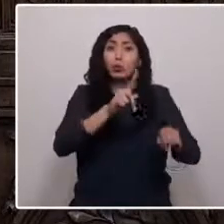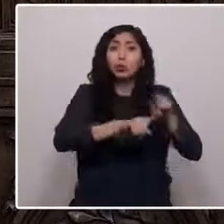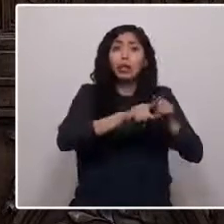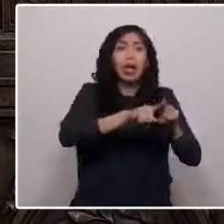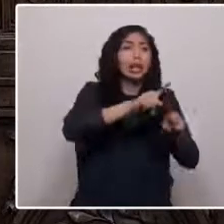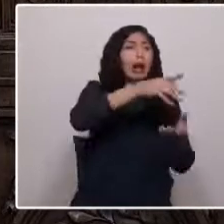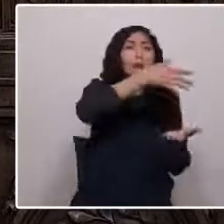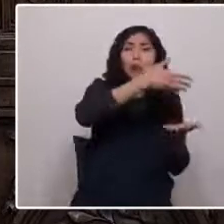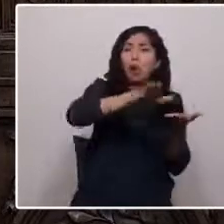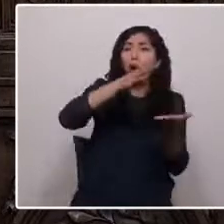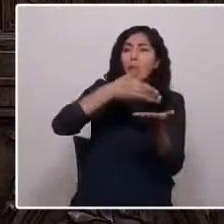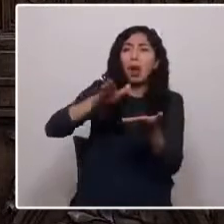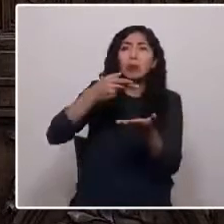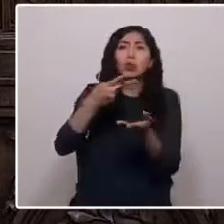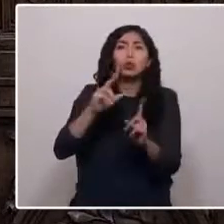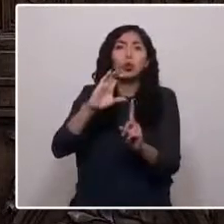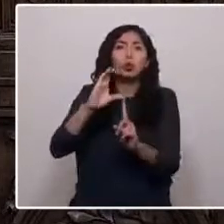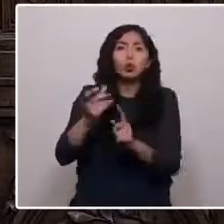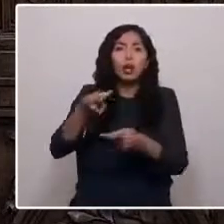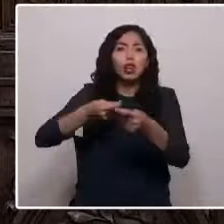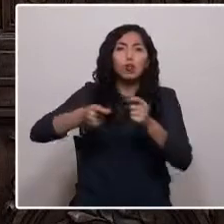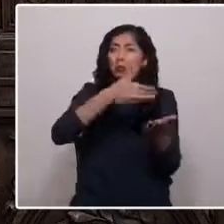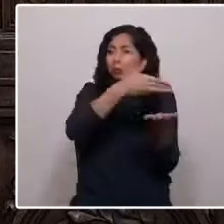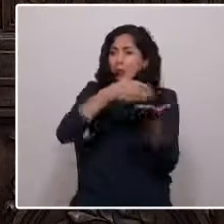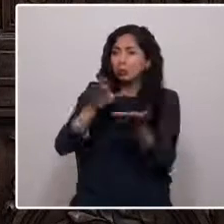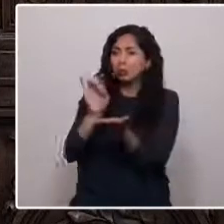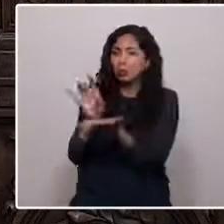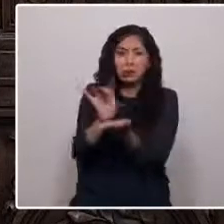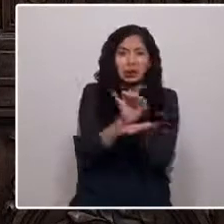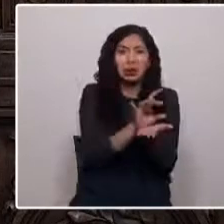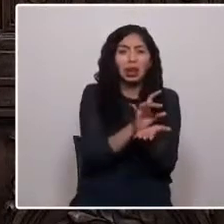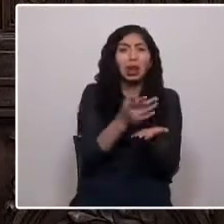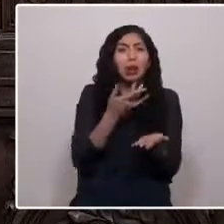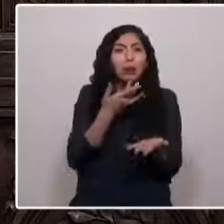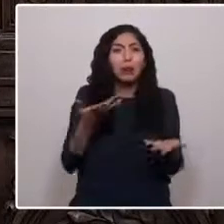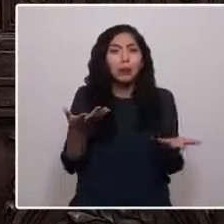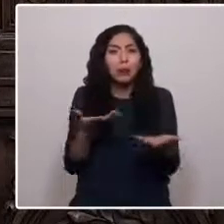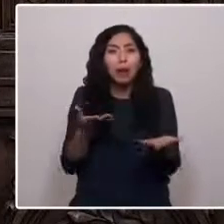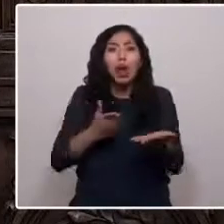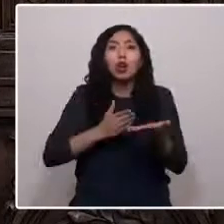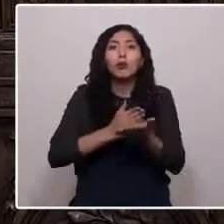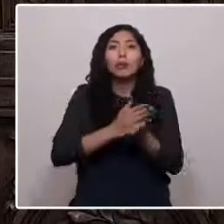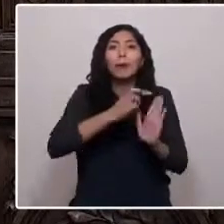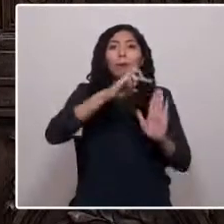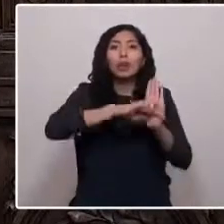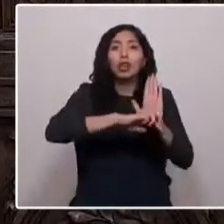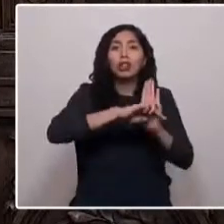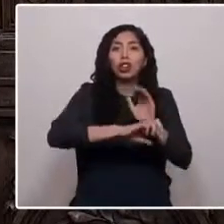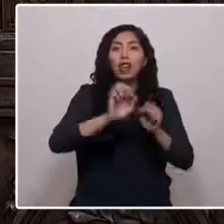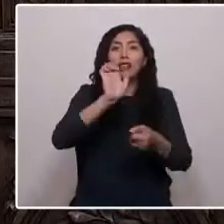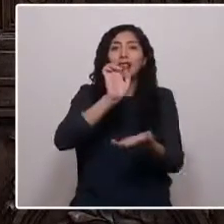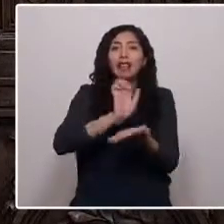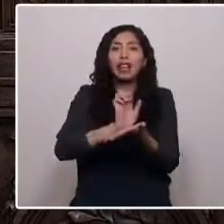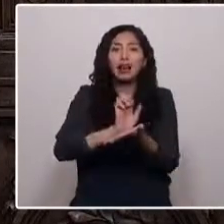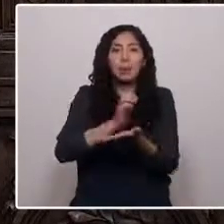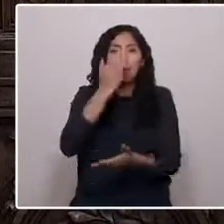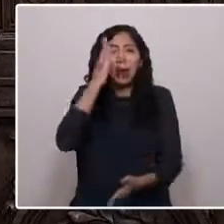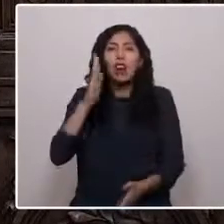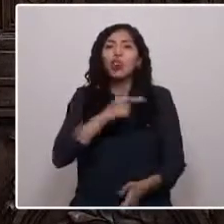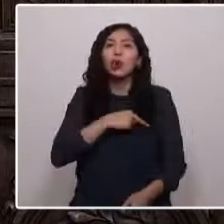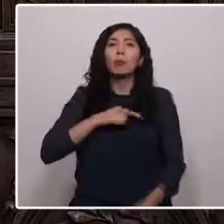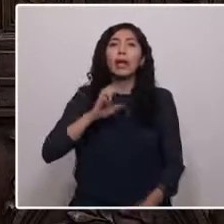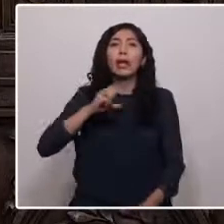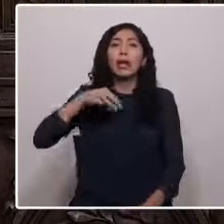economía y cultura. La razón, dar inicio a un proyecto estatal nefasto, llamado Embalse Punilla.